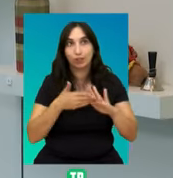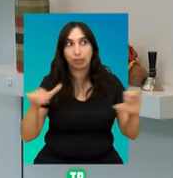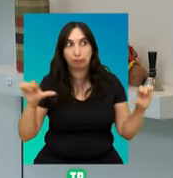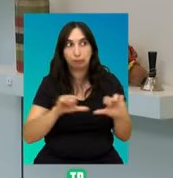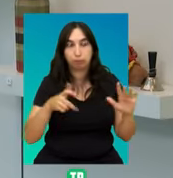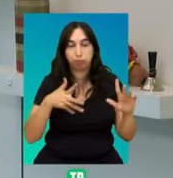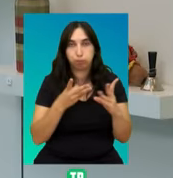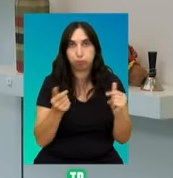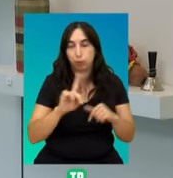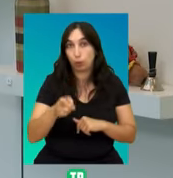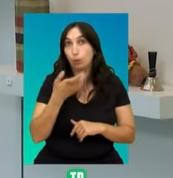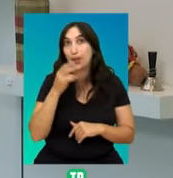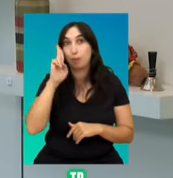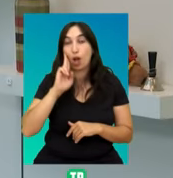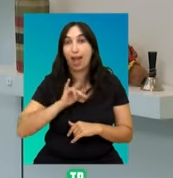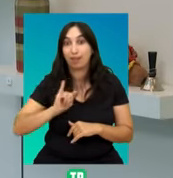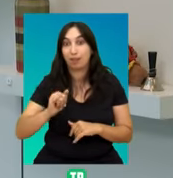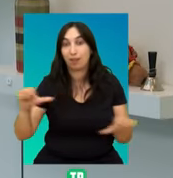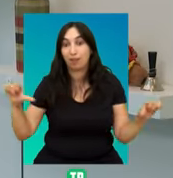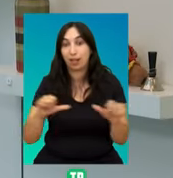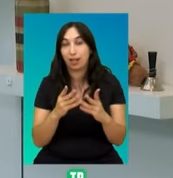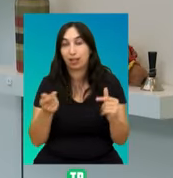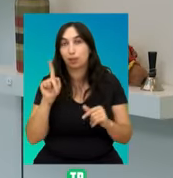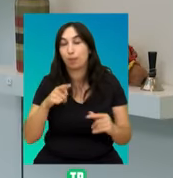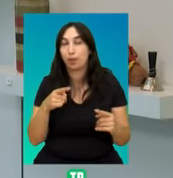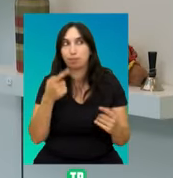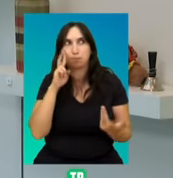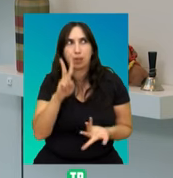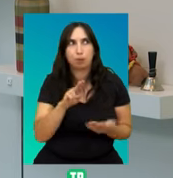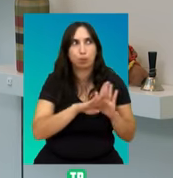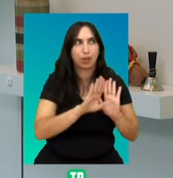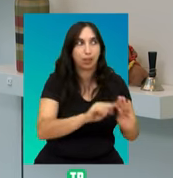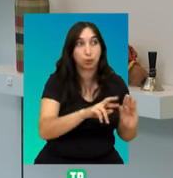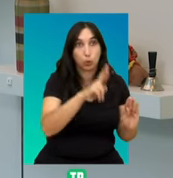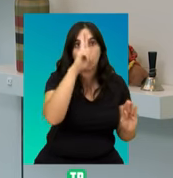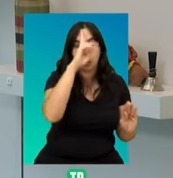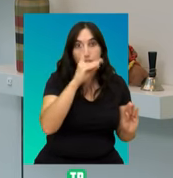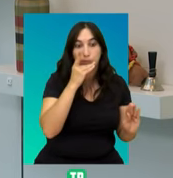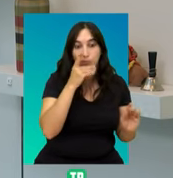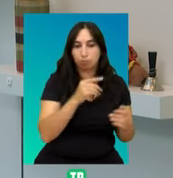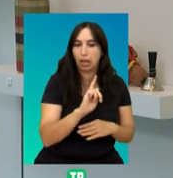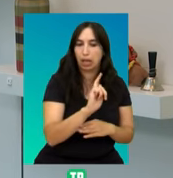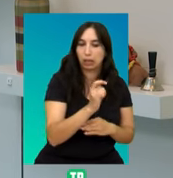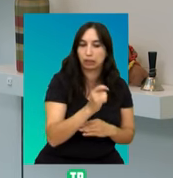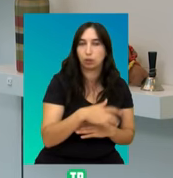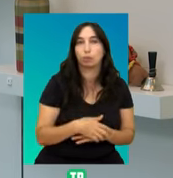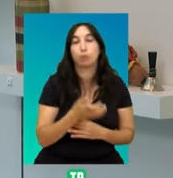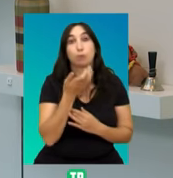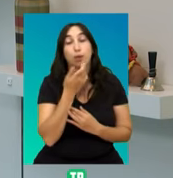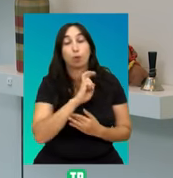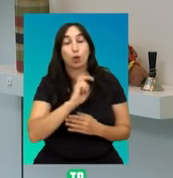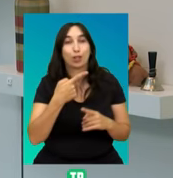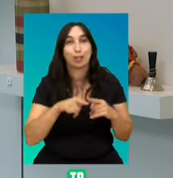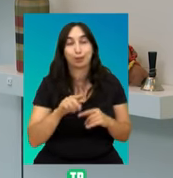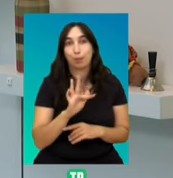colapsos. El fracaso de Haití, por ejemplo, contrasta con el relativo éxito de su vecina, la República Dominicana. Destacan